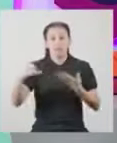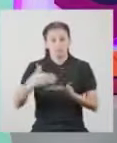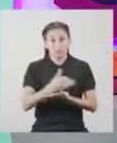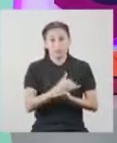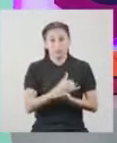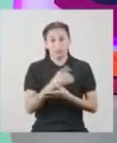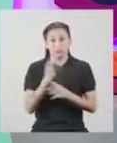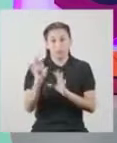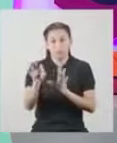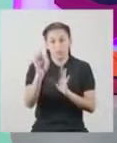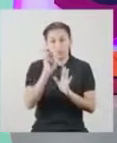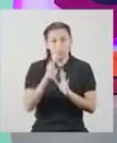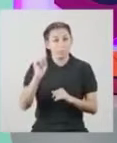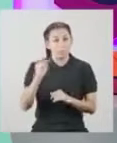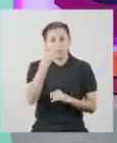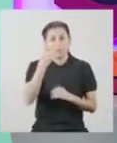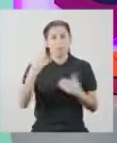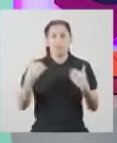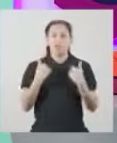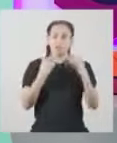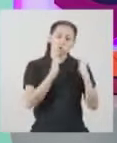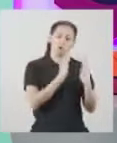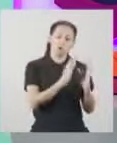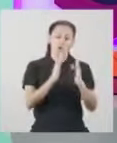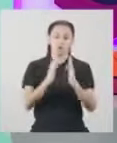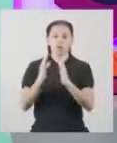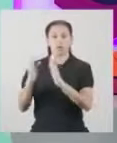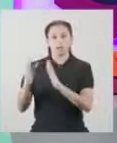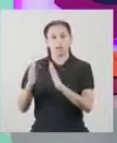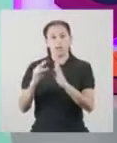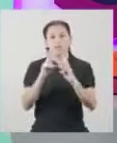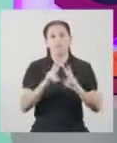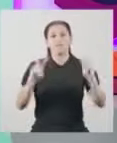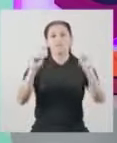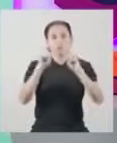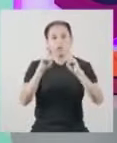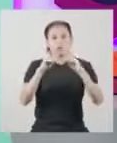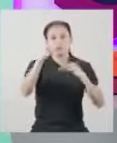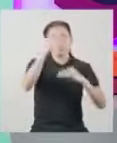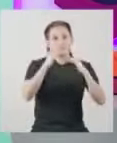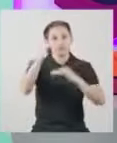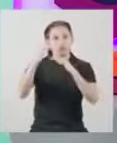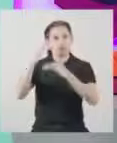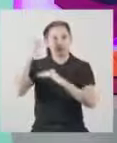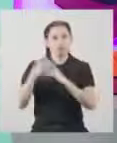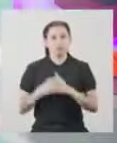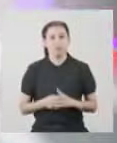truchas que forman parte de la muestra Primero ordenamos los valores obtenidos